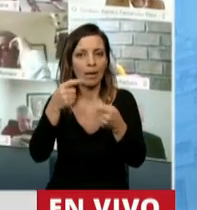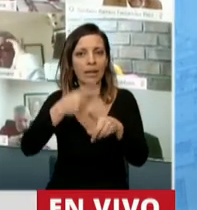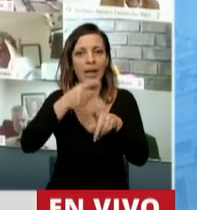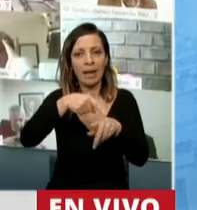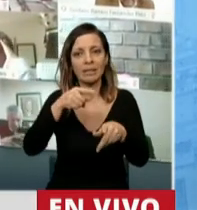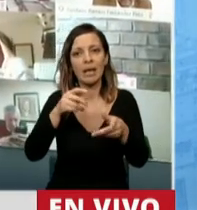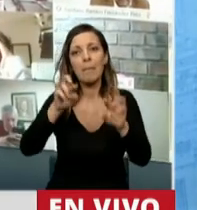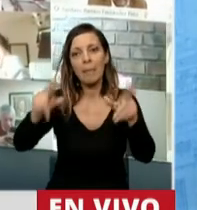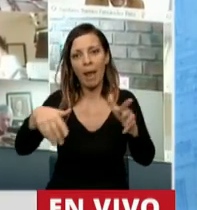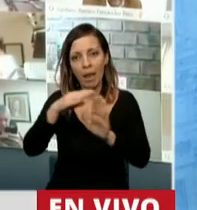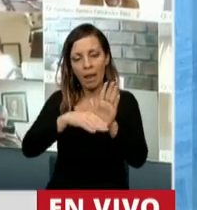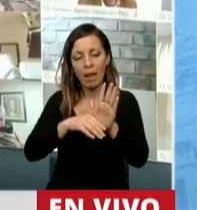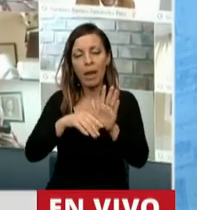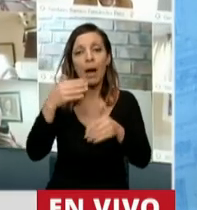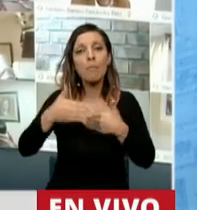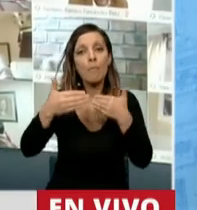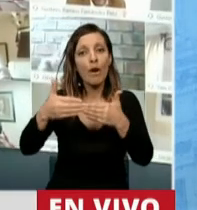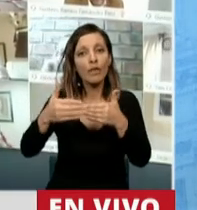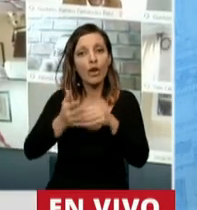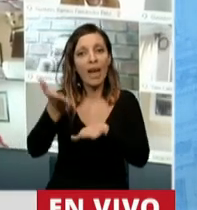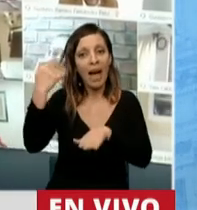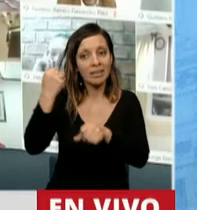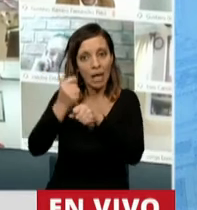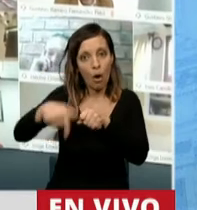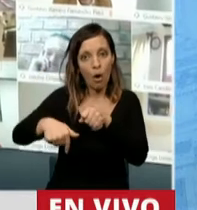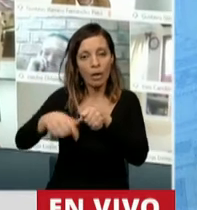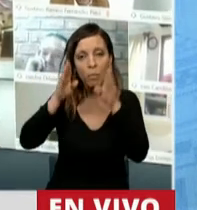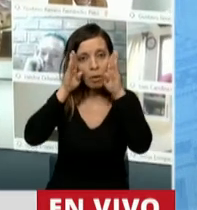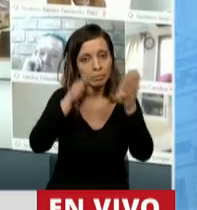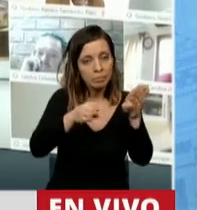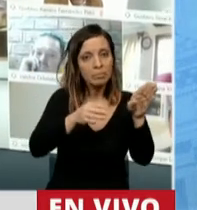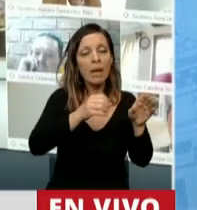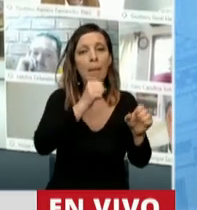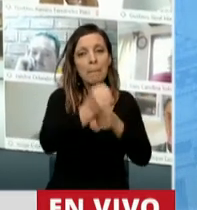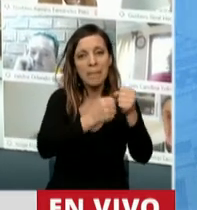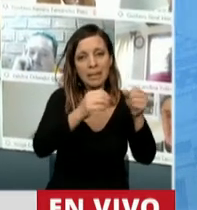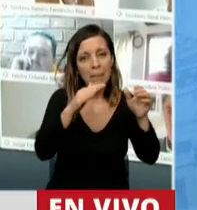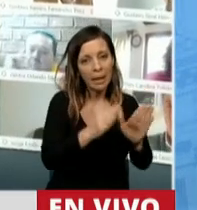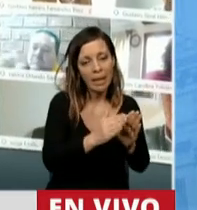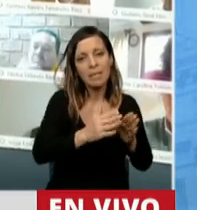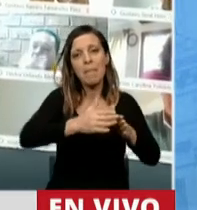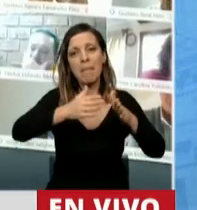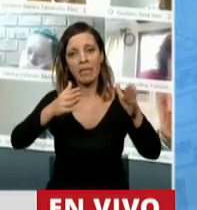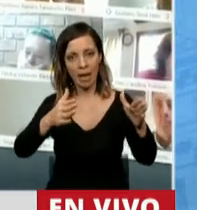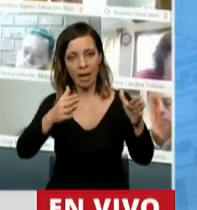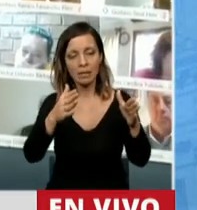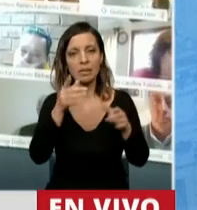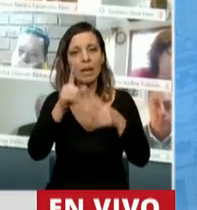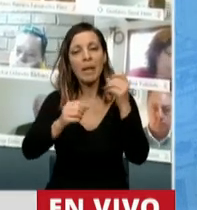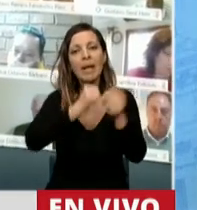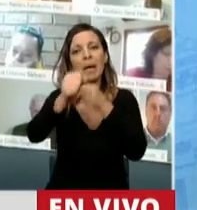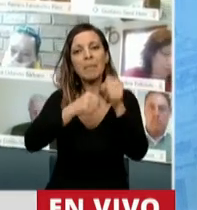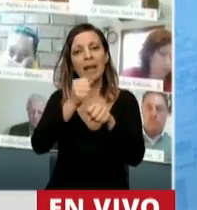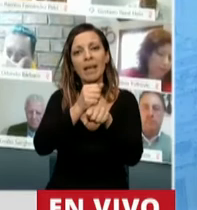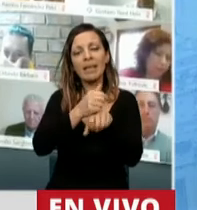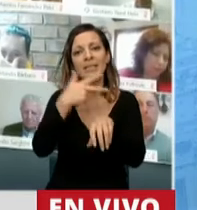La moratoria vigente estaba dirigida exclusivamente a micros, pequeñas y medianas empresas y a entidades sin